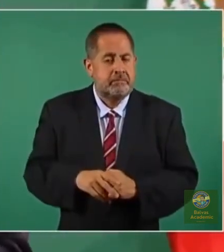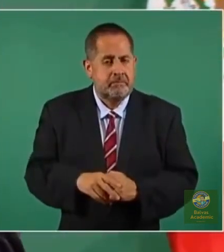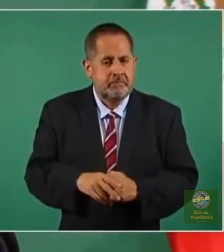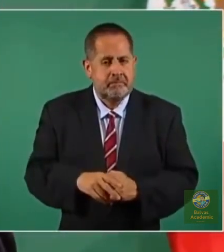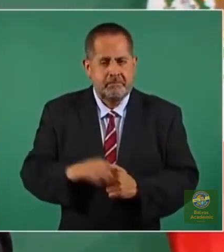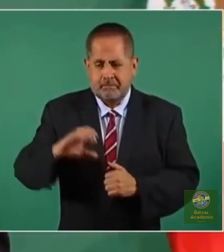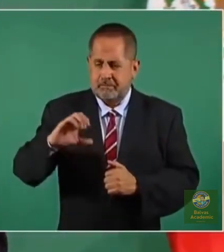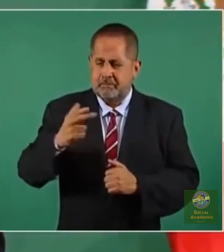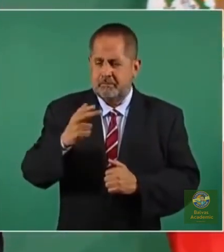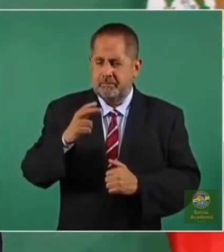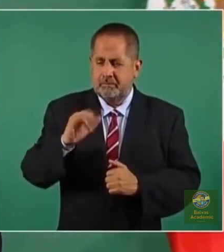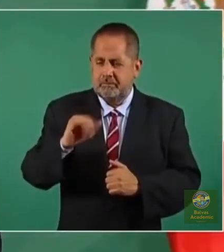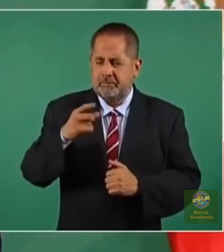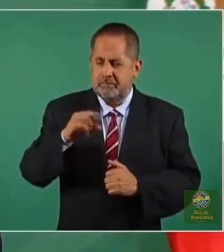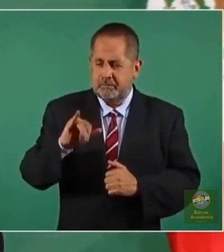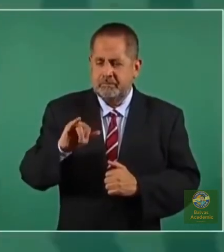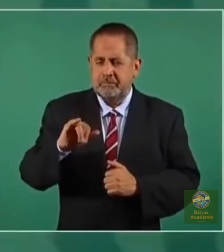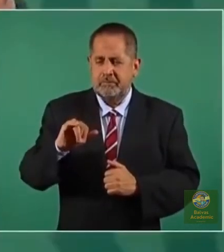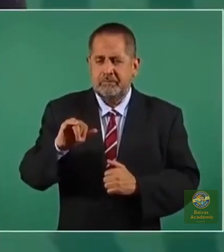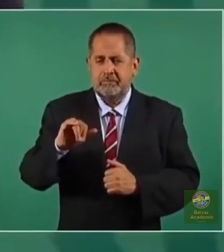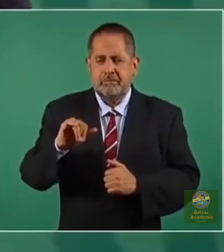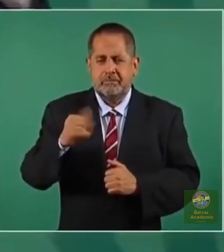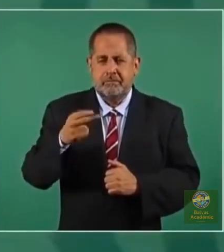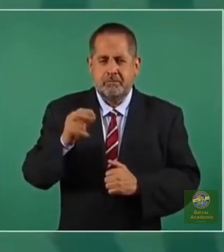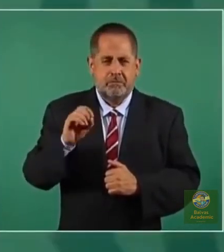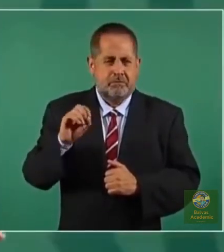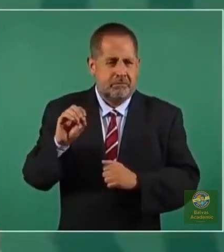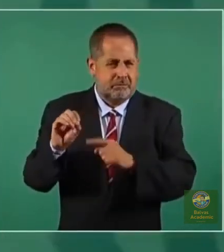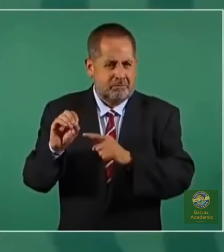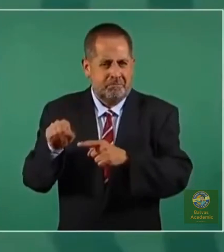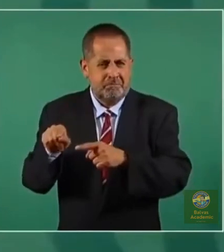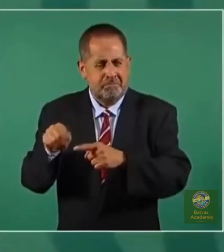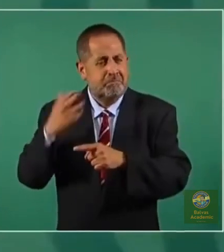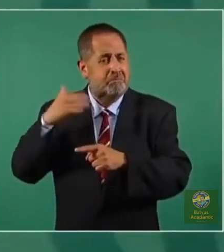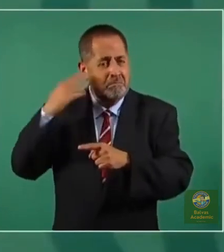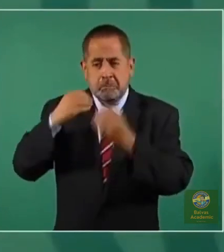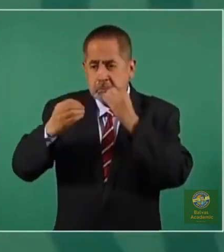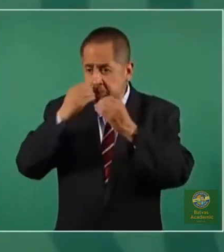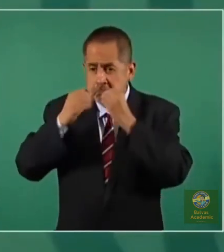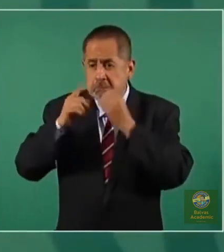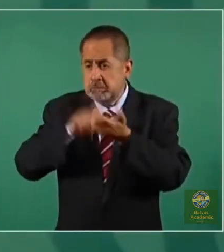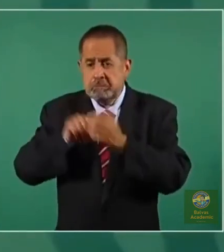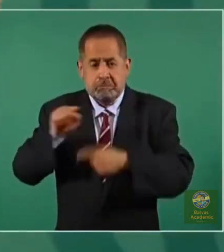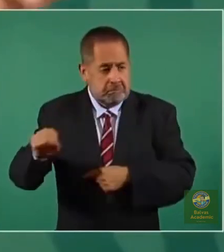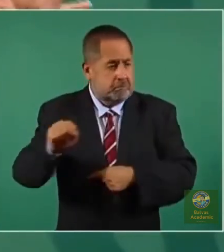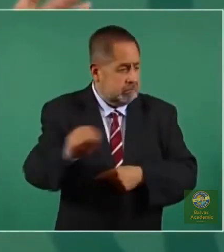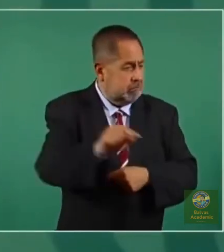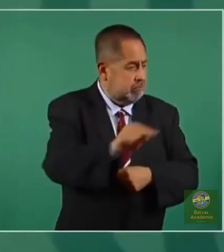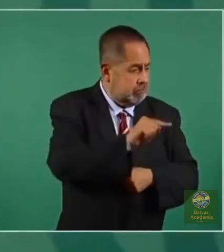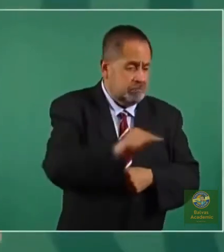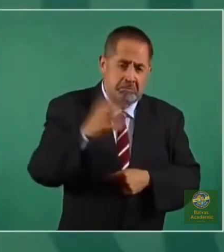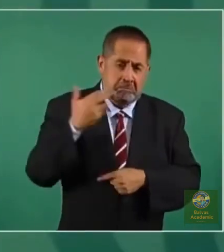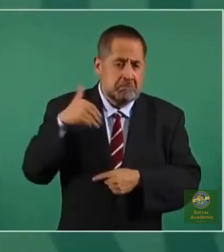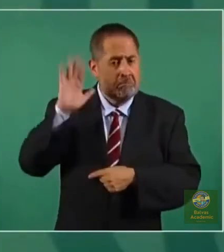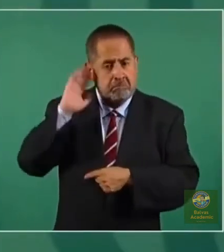Chiqui Guao. todo eso se comía en Semana Santa.